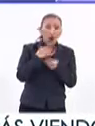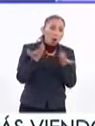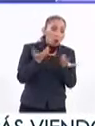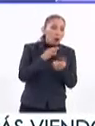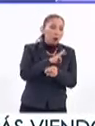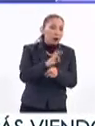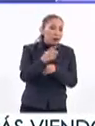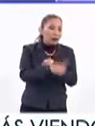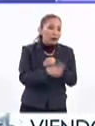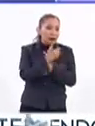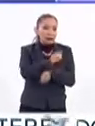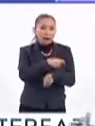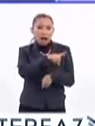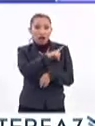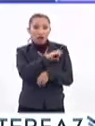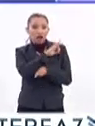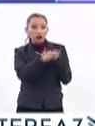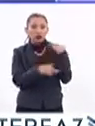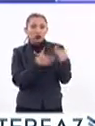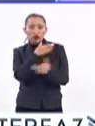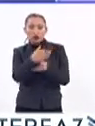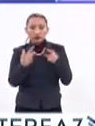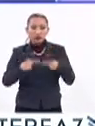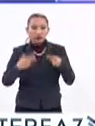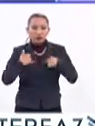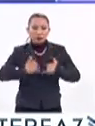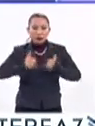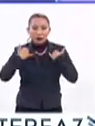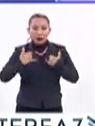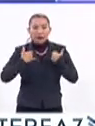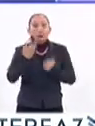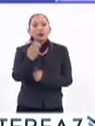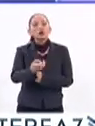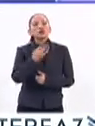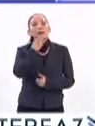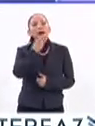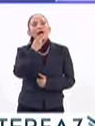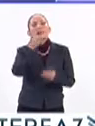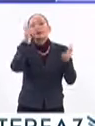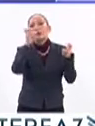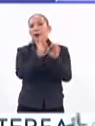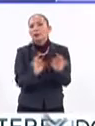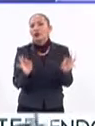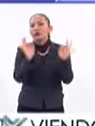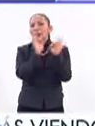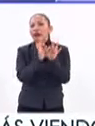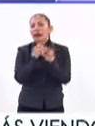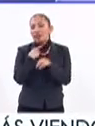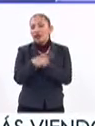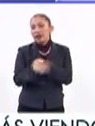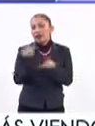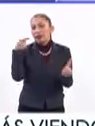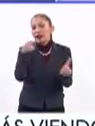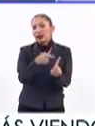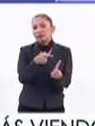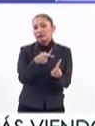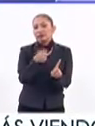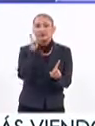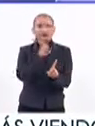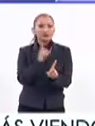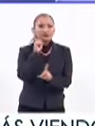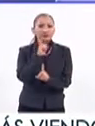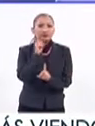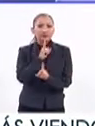impactar directamente en la salud de todos los jóvenes. Por eso vamos a hablar sobre un tema fundamental que afecta directamente a